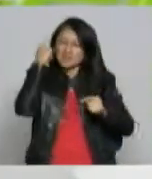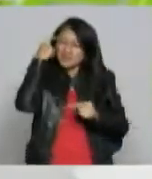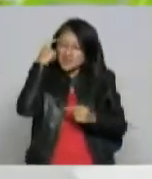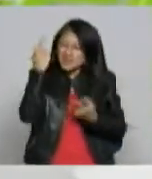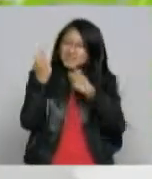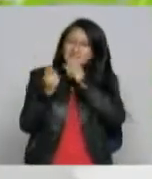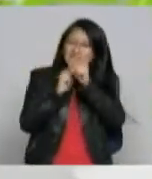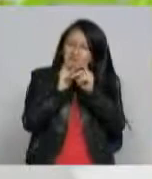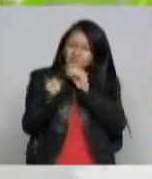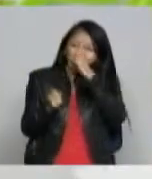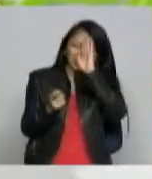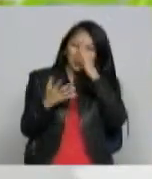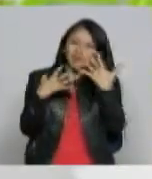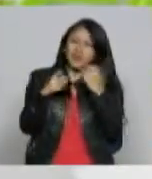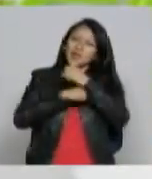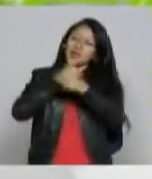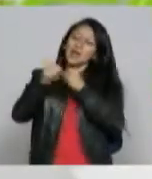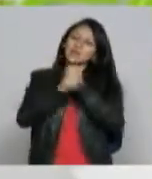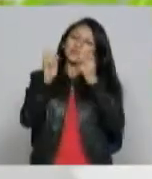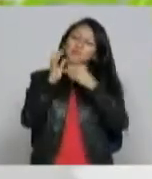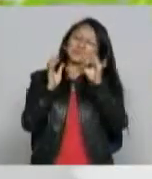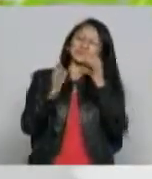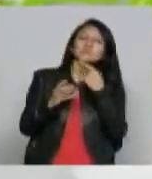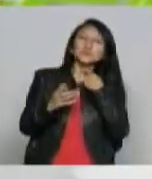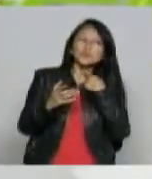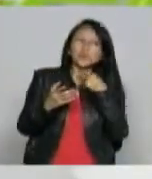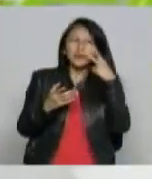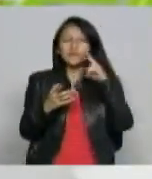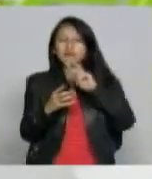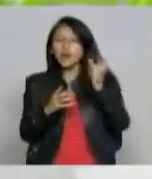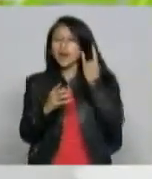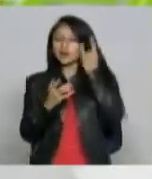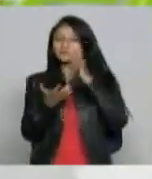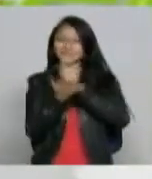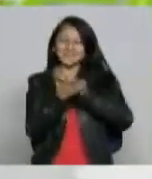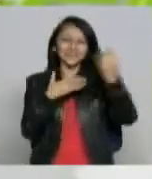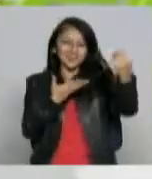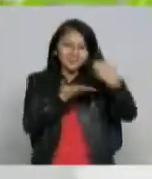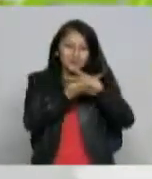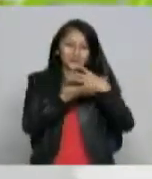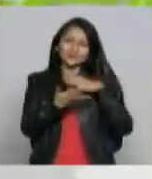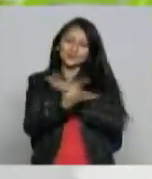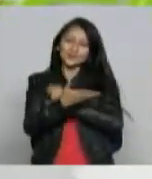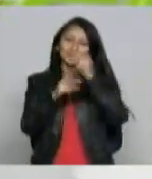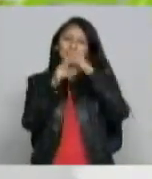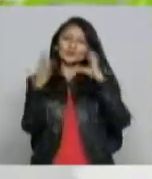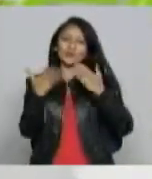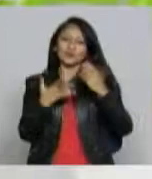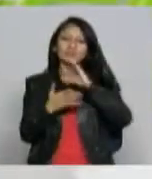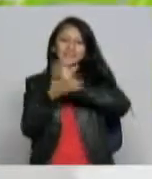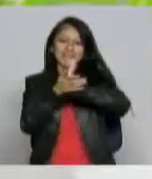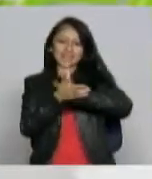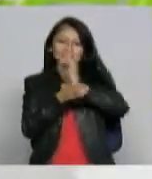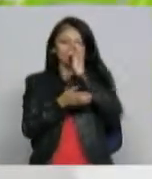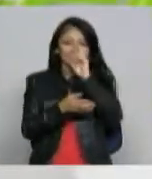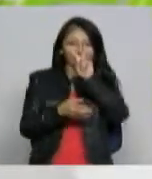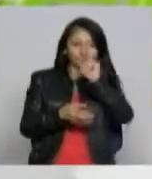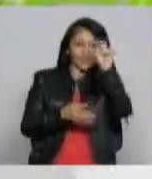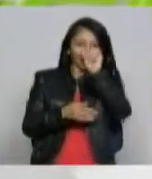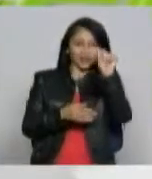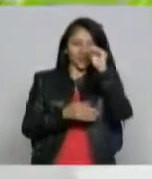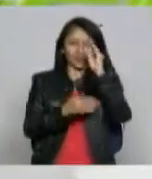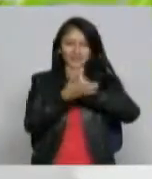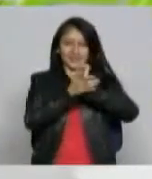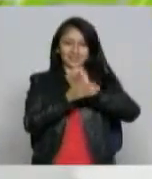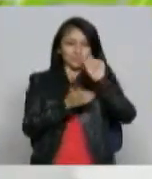quieran ver para el año 2015 la programación del canal regional Telecafé pues nos escriban y nos cuenten a nuestro correo electrónico telecafetv arroba